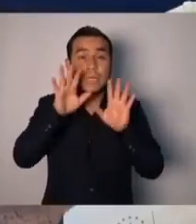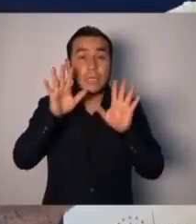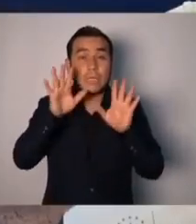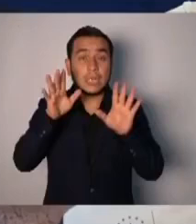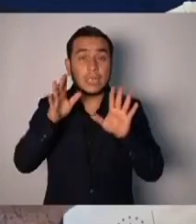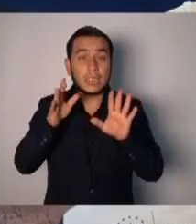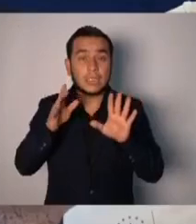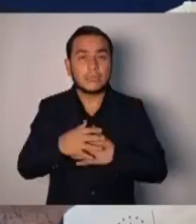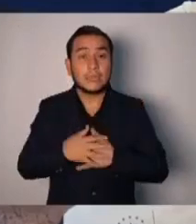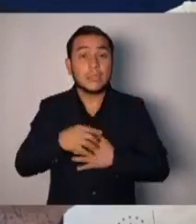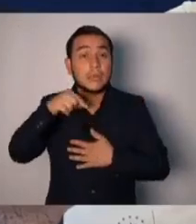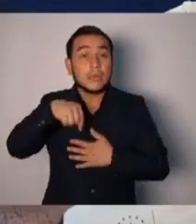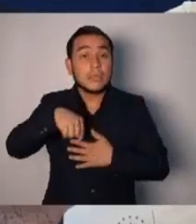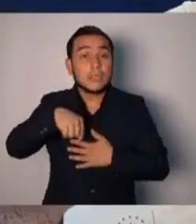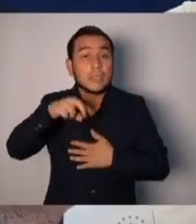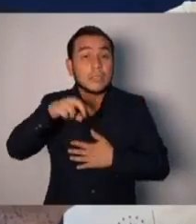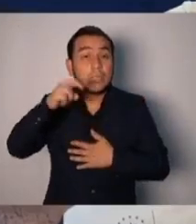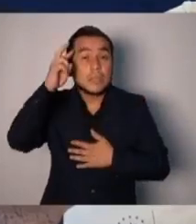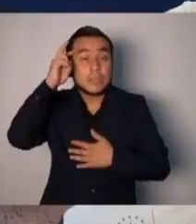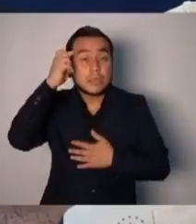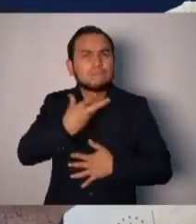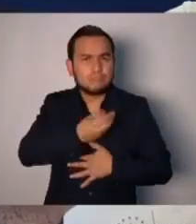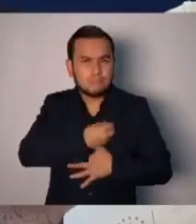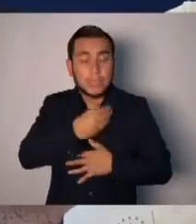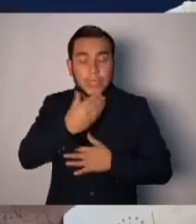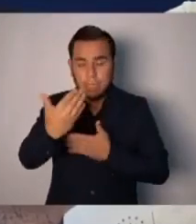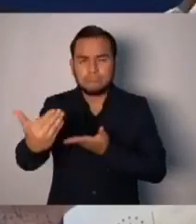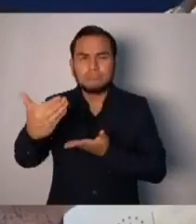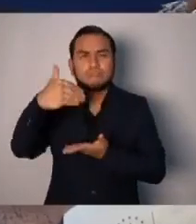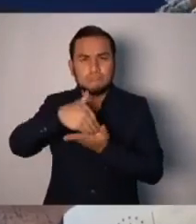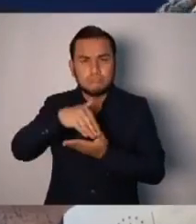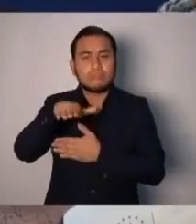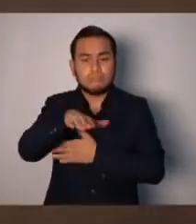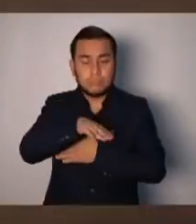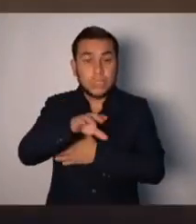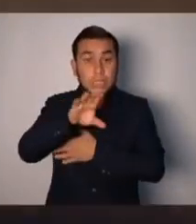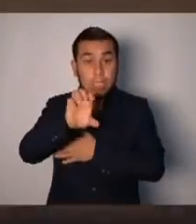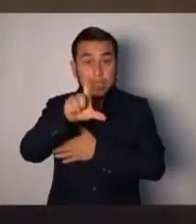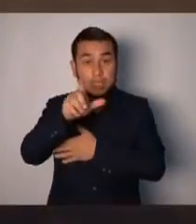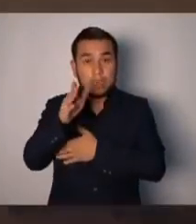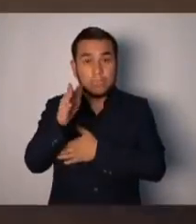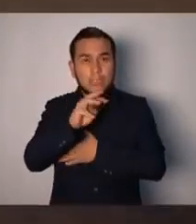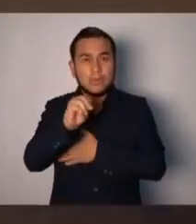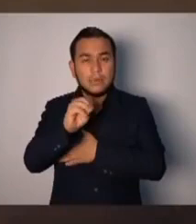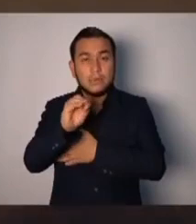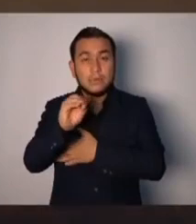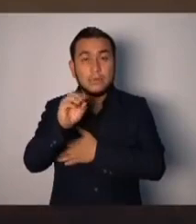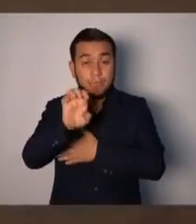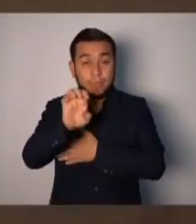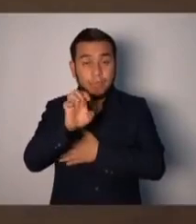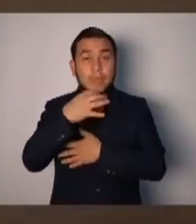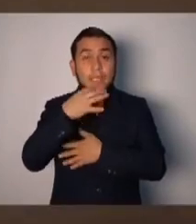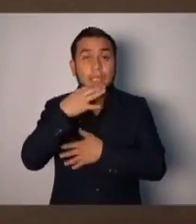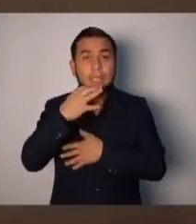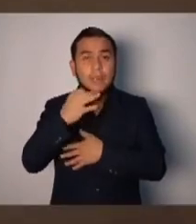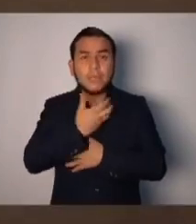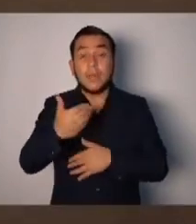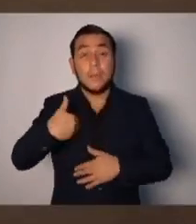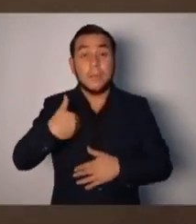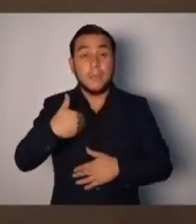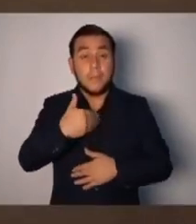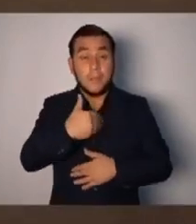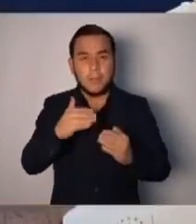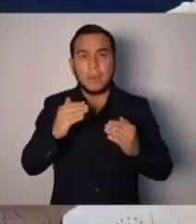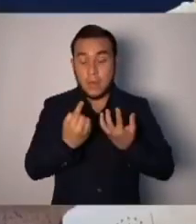Así que nosotros, vine acá, y como hemos estado trabajando en conjunto, vi a los ministros con los líderes de la comunidad.